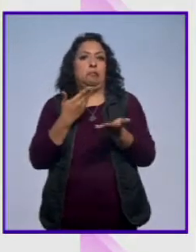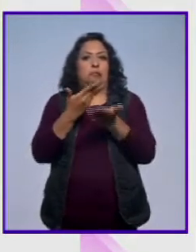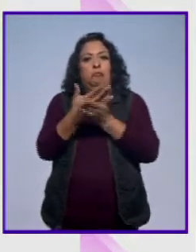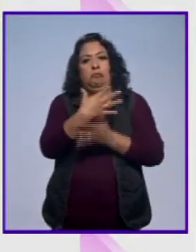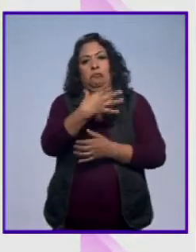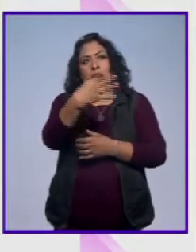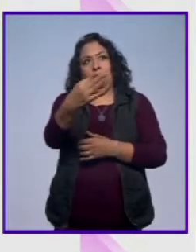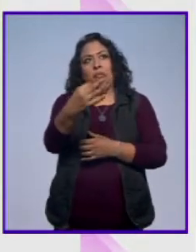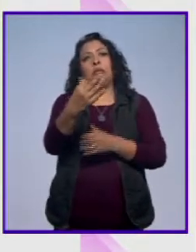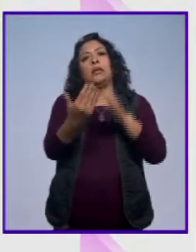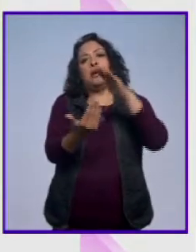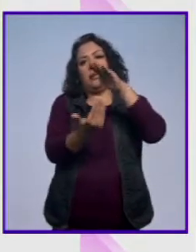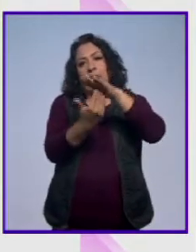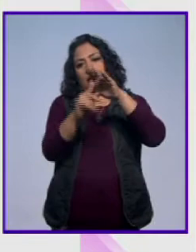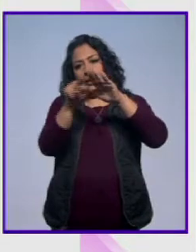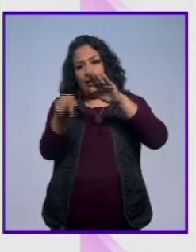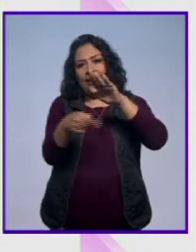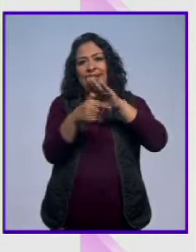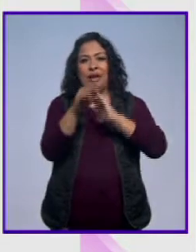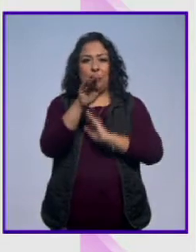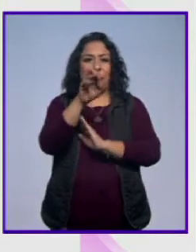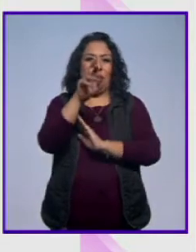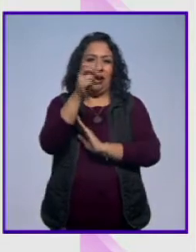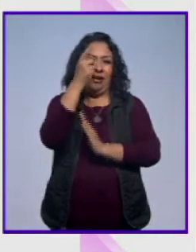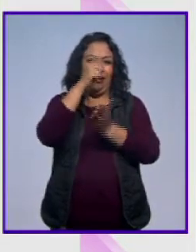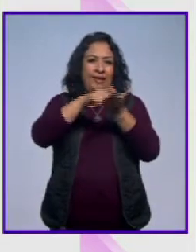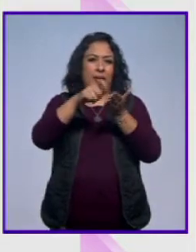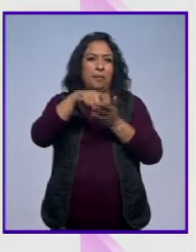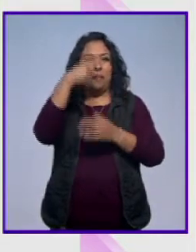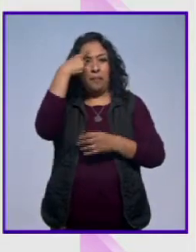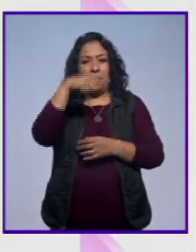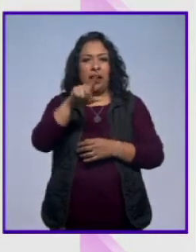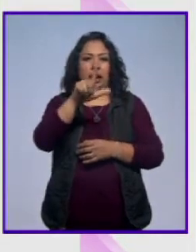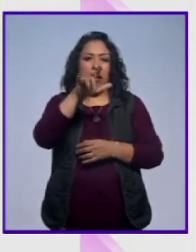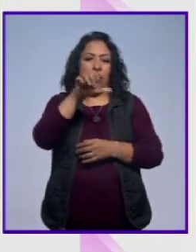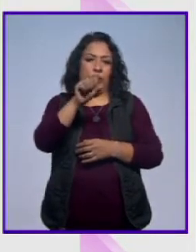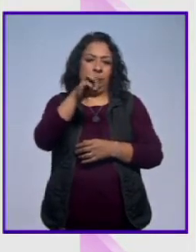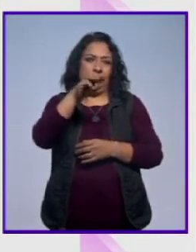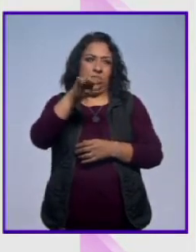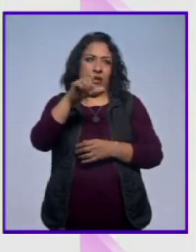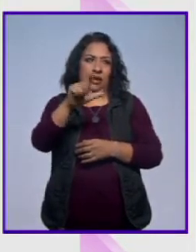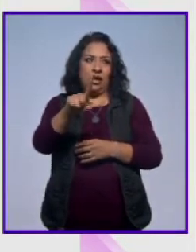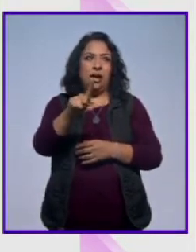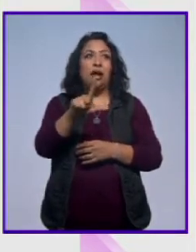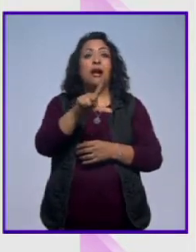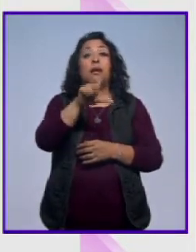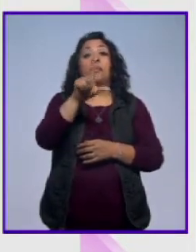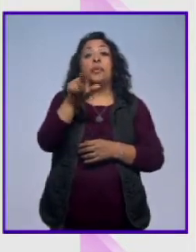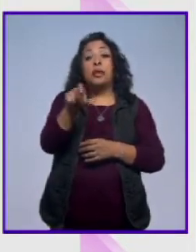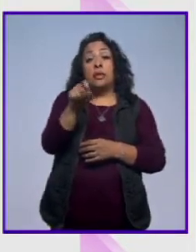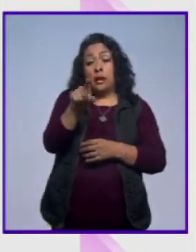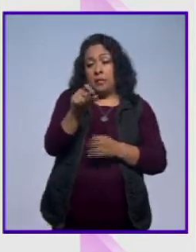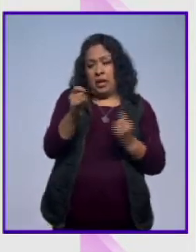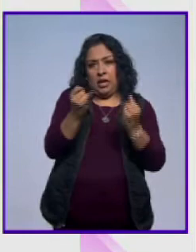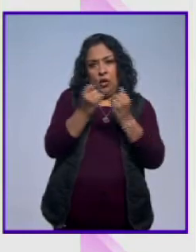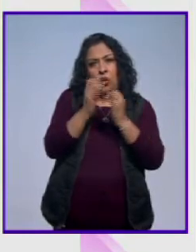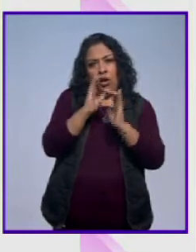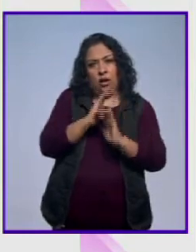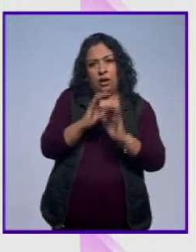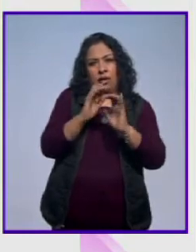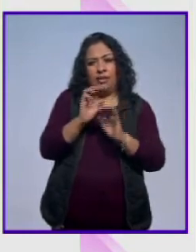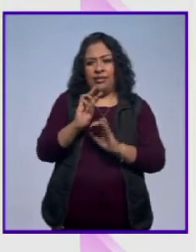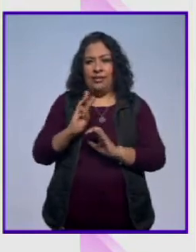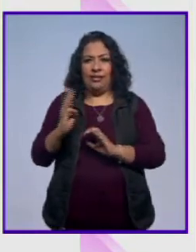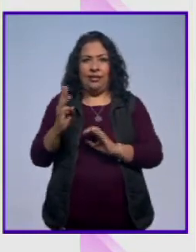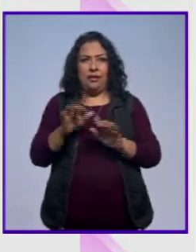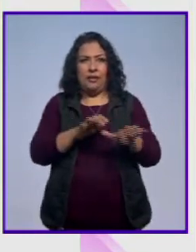cantar Por debajo de la mesa, que es el bolero que había escrito para Luis Miguel. Y ese fue ese bolero. además lo hicimos con el trío del